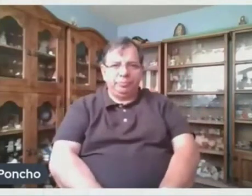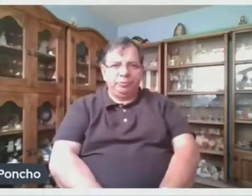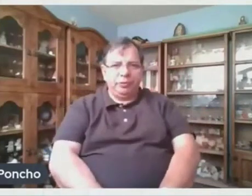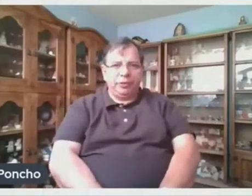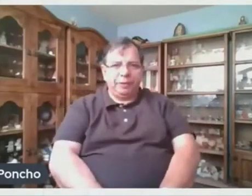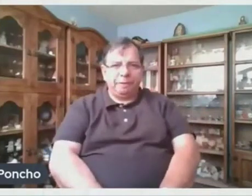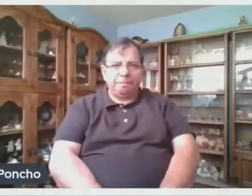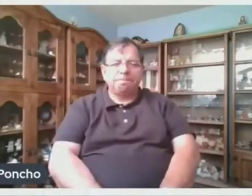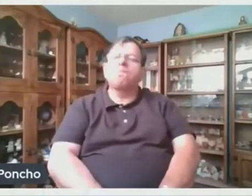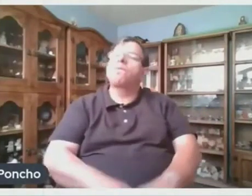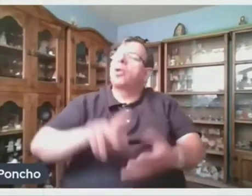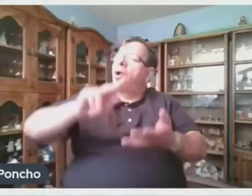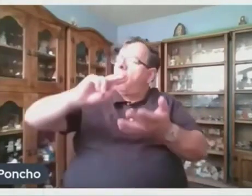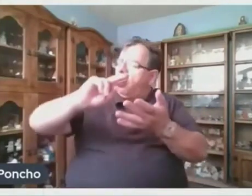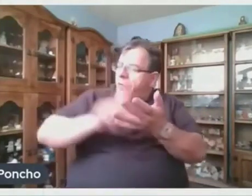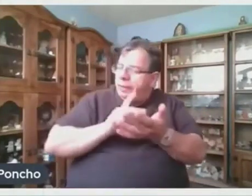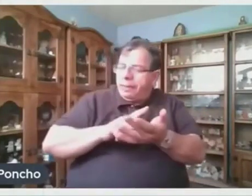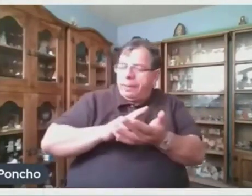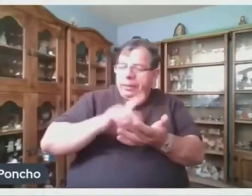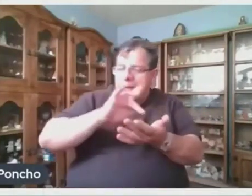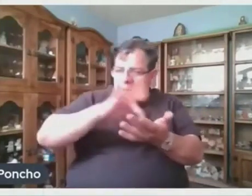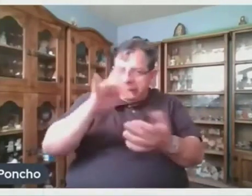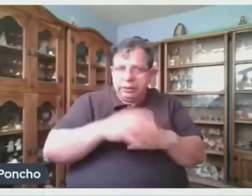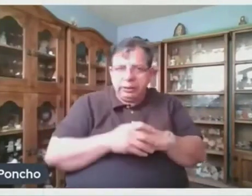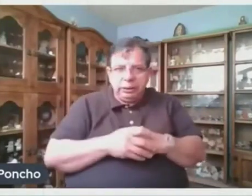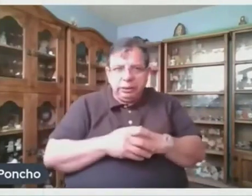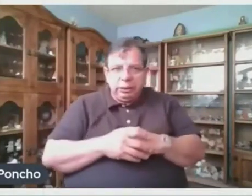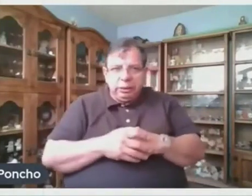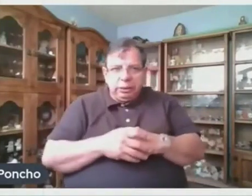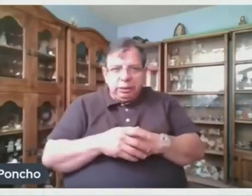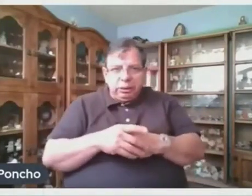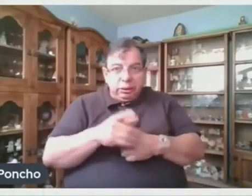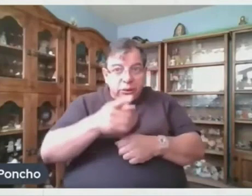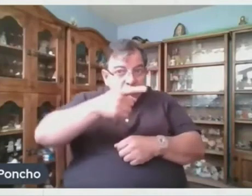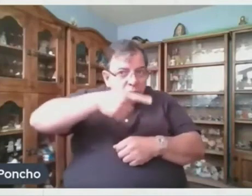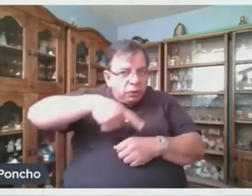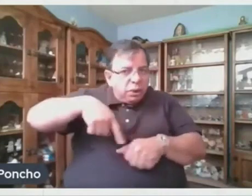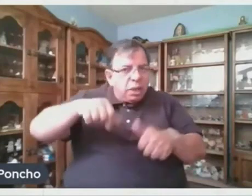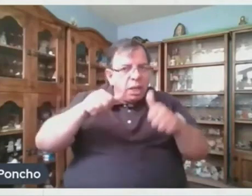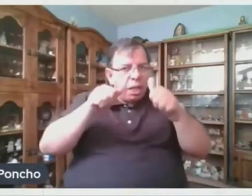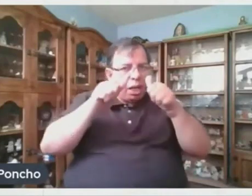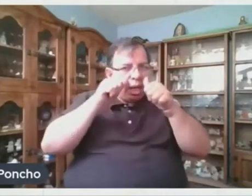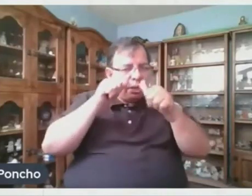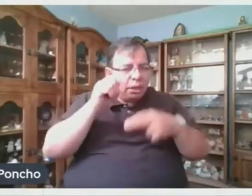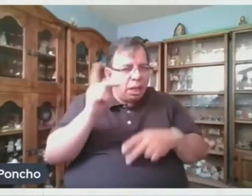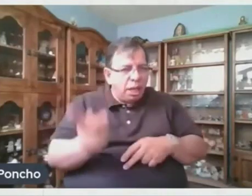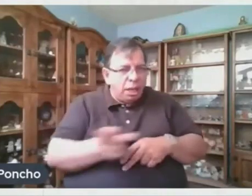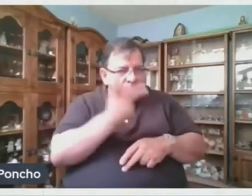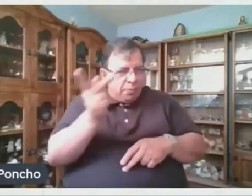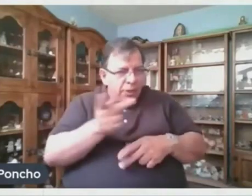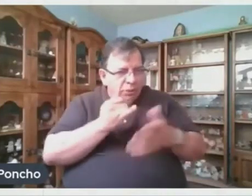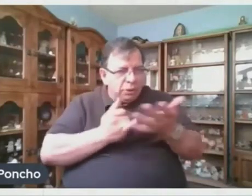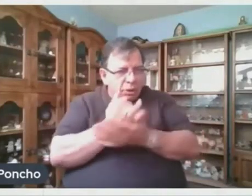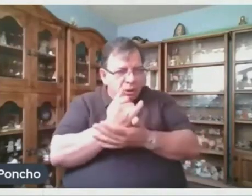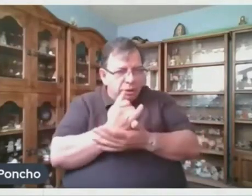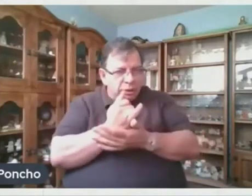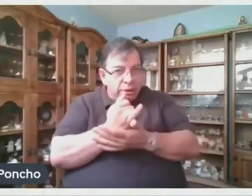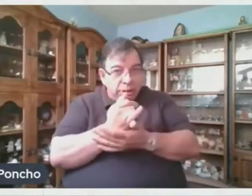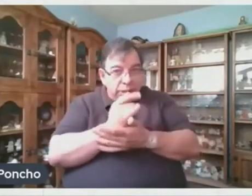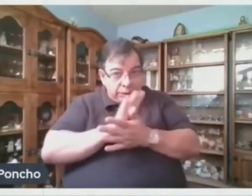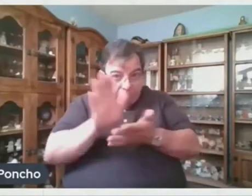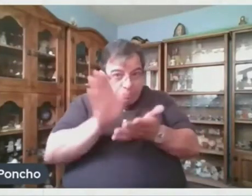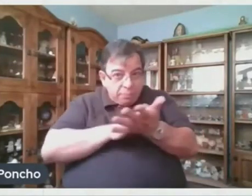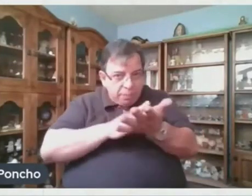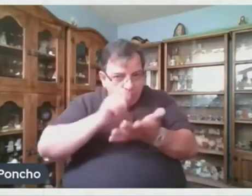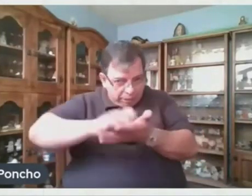De nuevo De Muchas gracias Y pongan Atención A nuestra siguiente Pregunta reto Ya fueron por papel Y